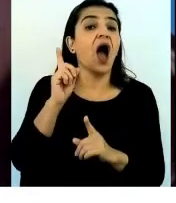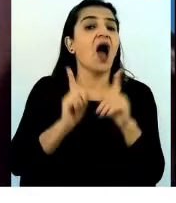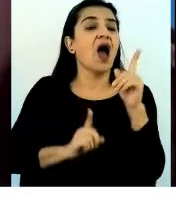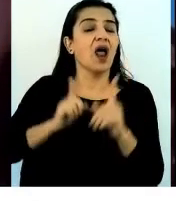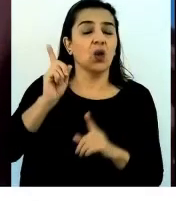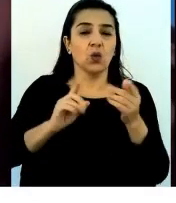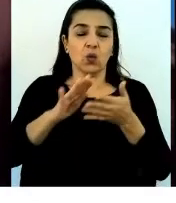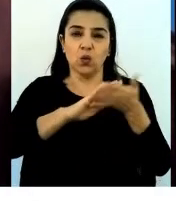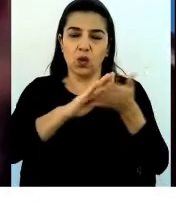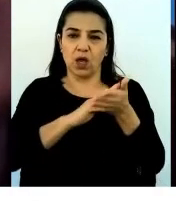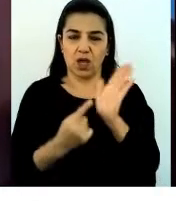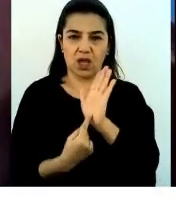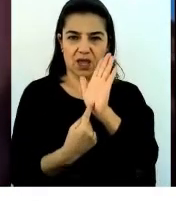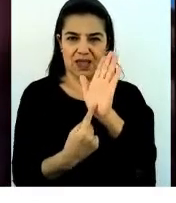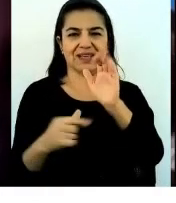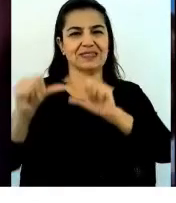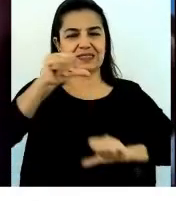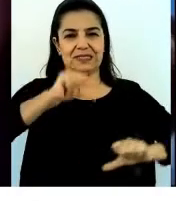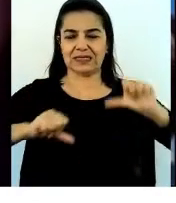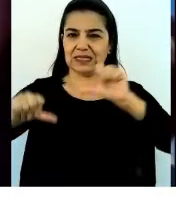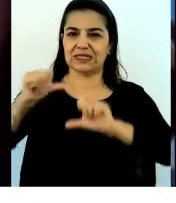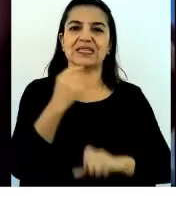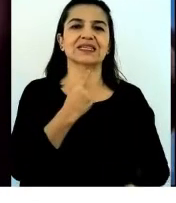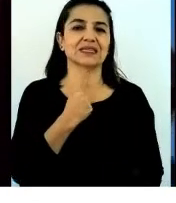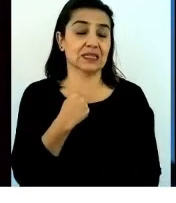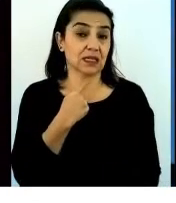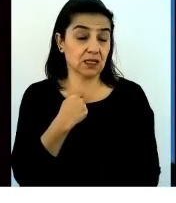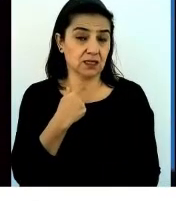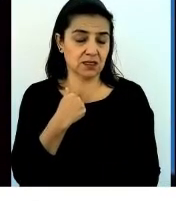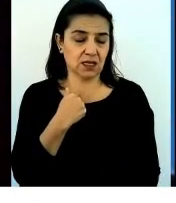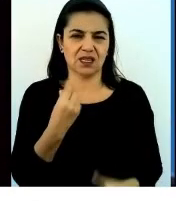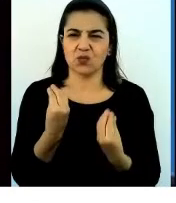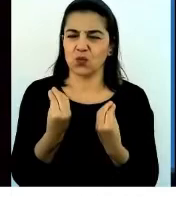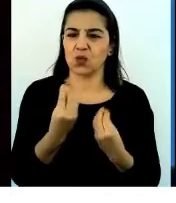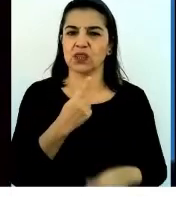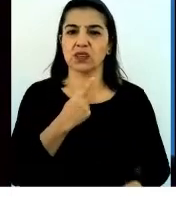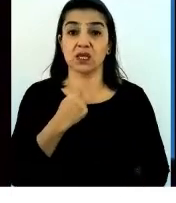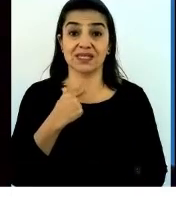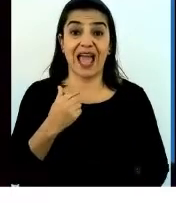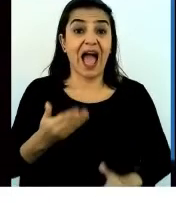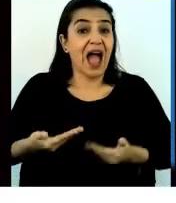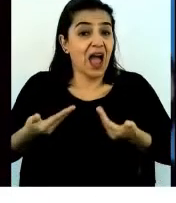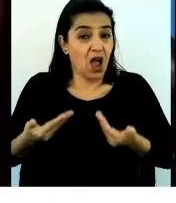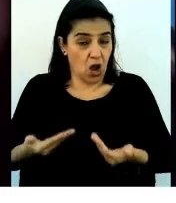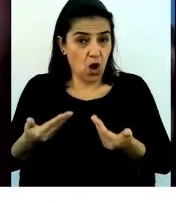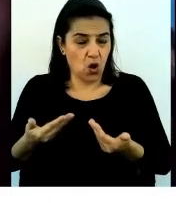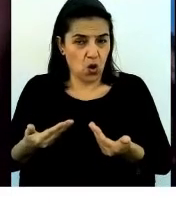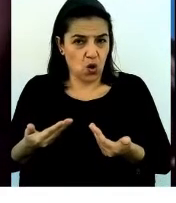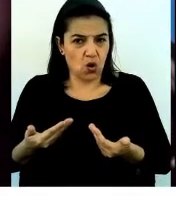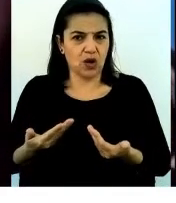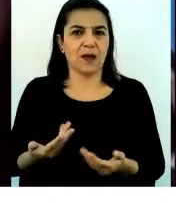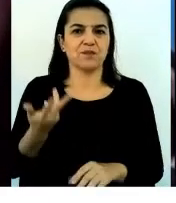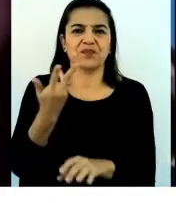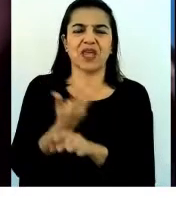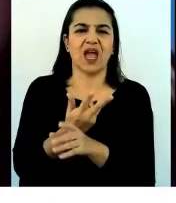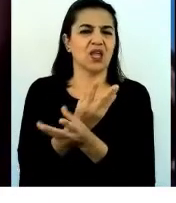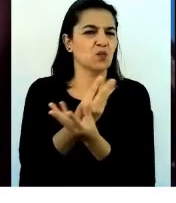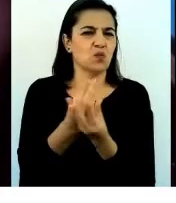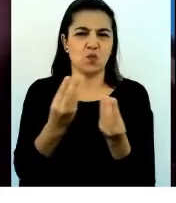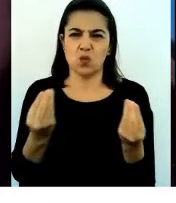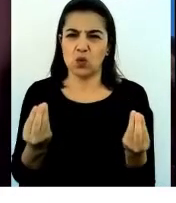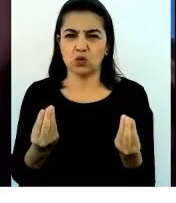de ciencia que están muy, muy interesantes, que están pasando ahora, tenemos mucho bajo